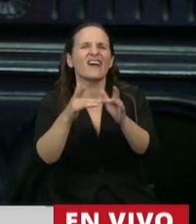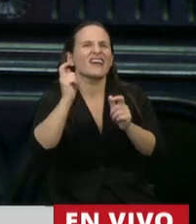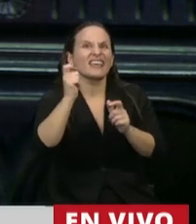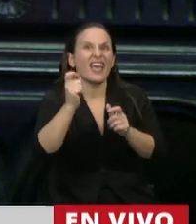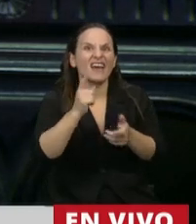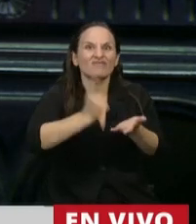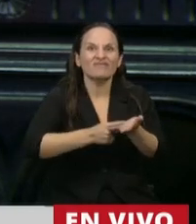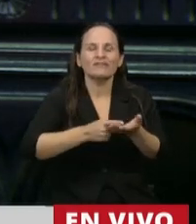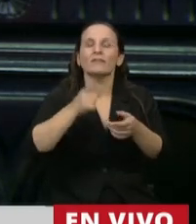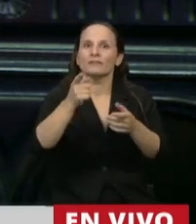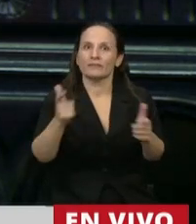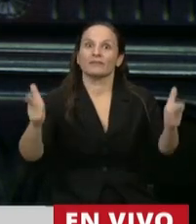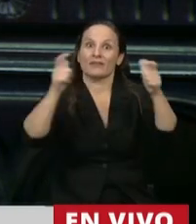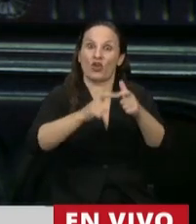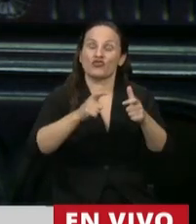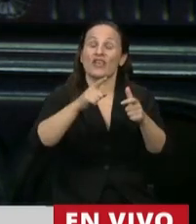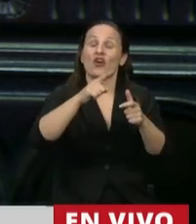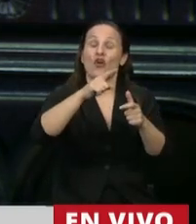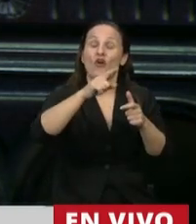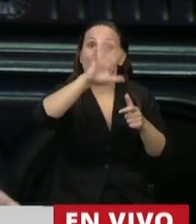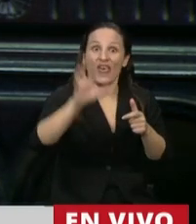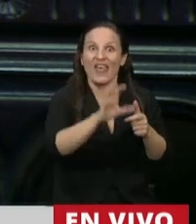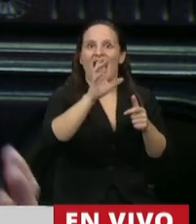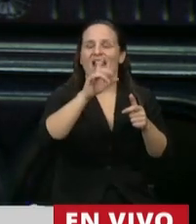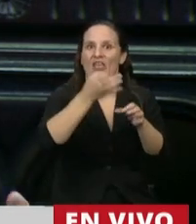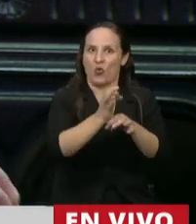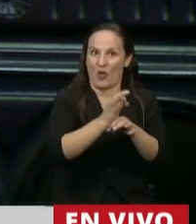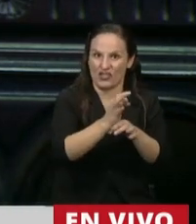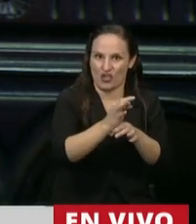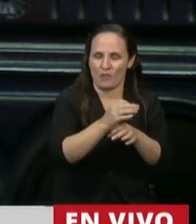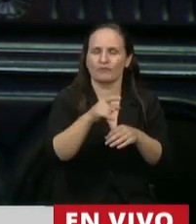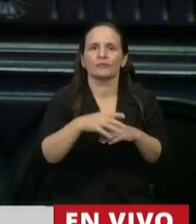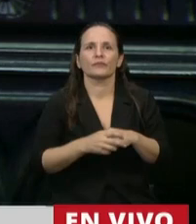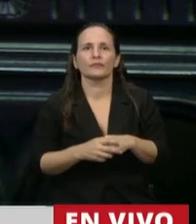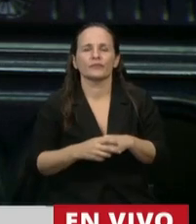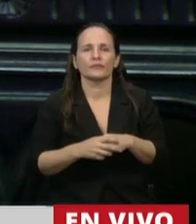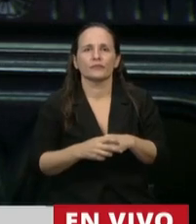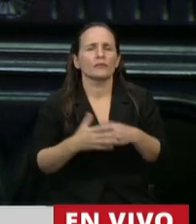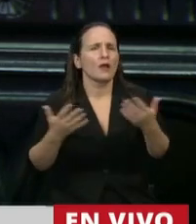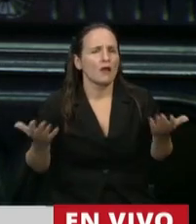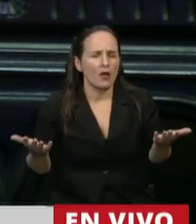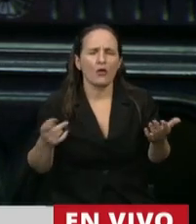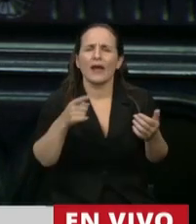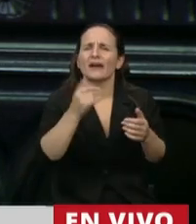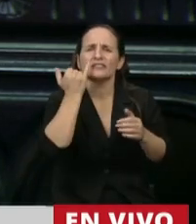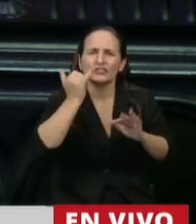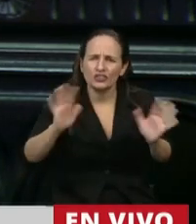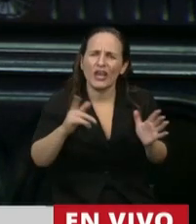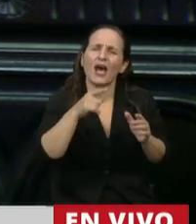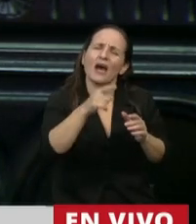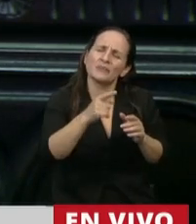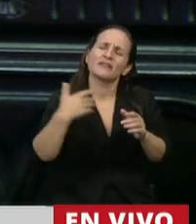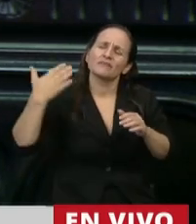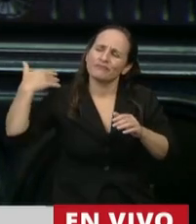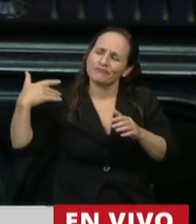Educación de los Núcleos de Aprendizaje Prioritarios de Educación Digital, Programación y Robótica. Ahora bien, más allá de estos profundos y